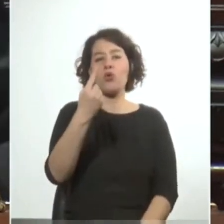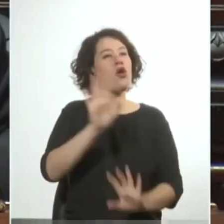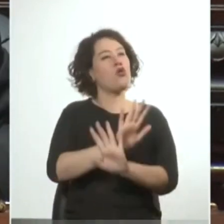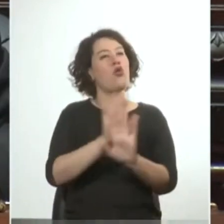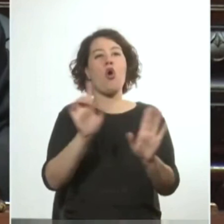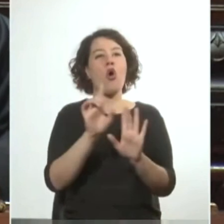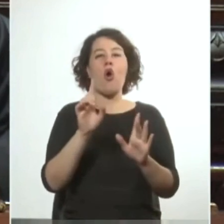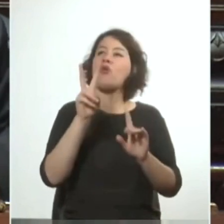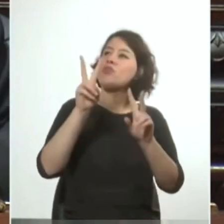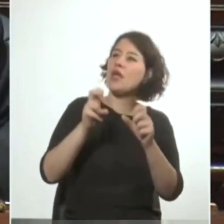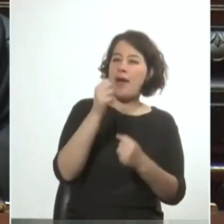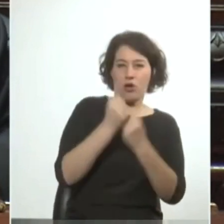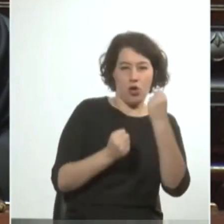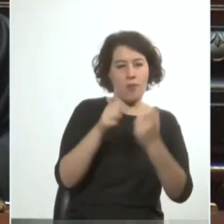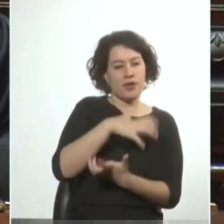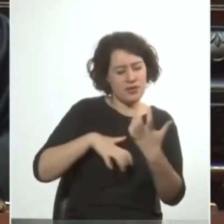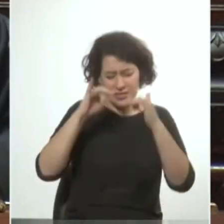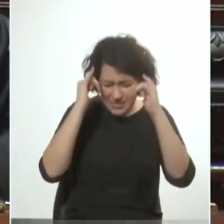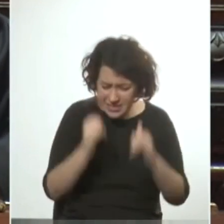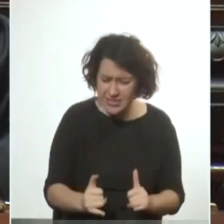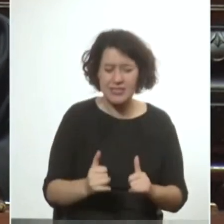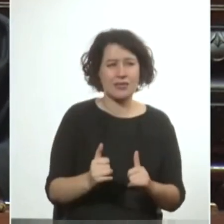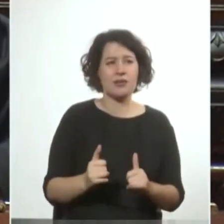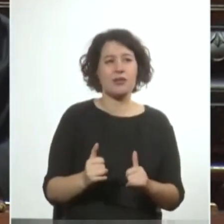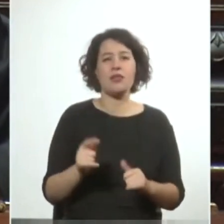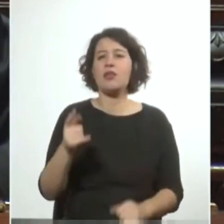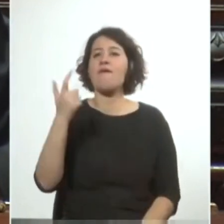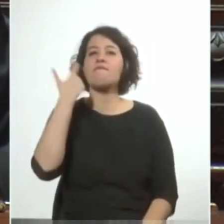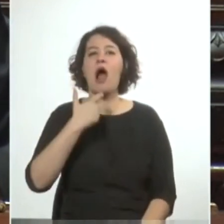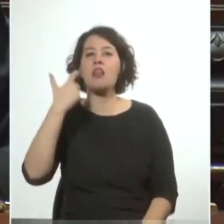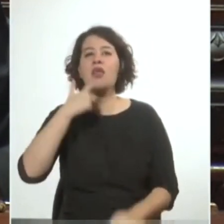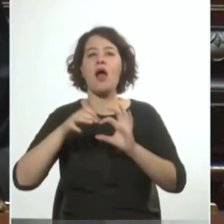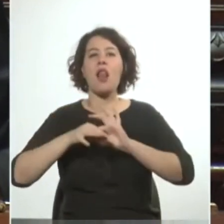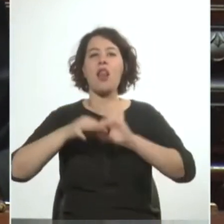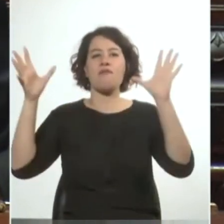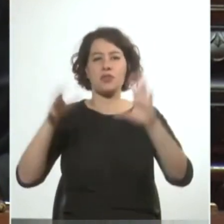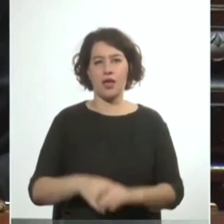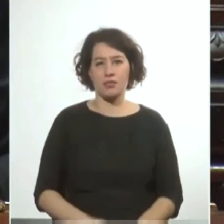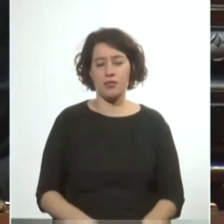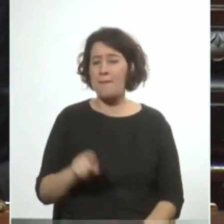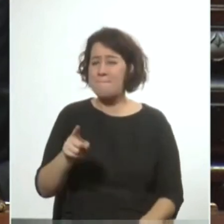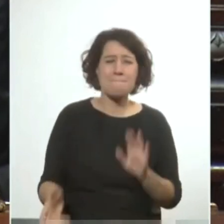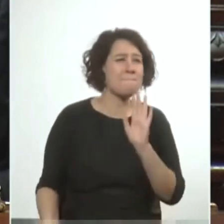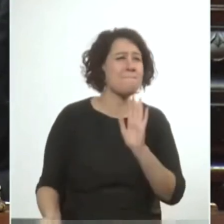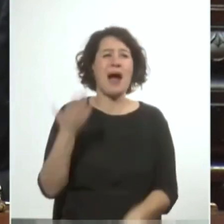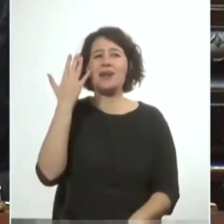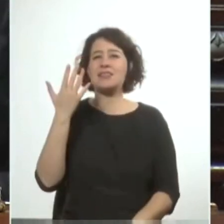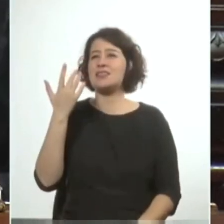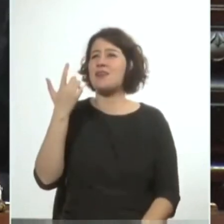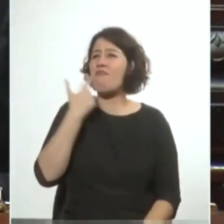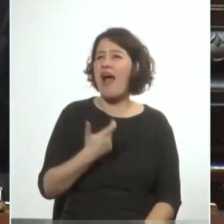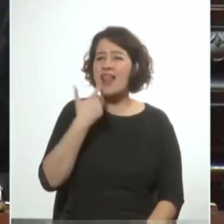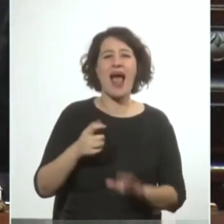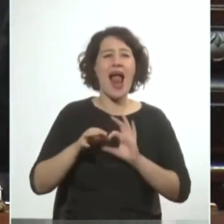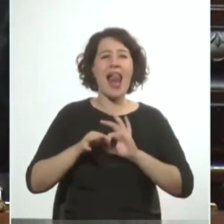en la penuria económica que la había también en la falta de libertad la más absoluta ausencia de la